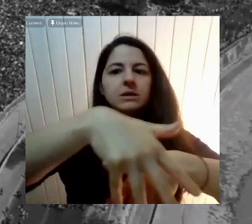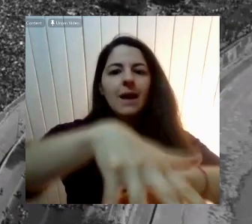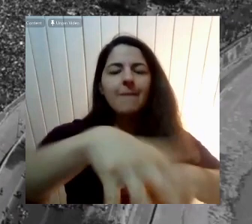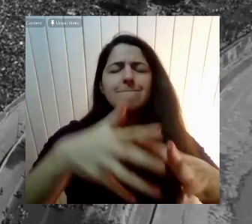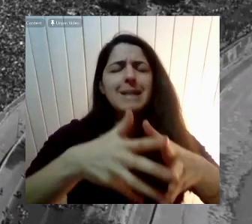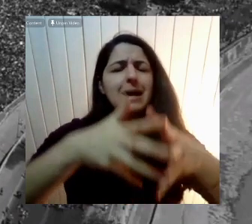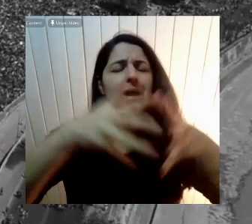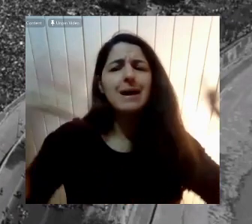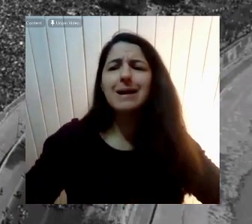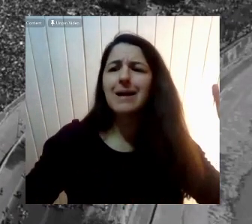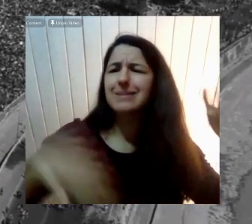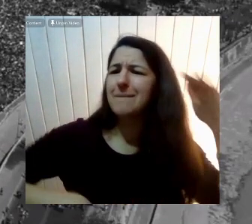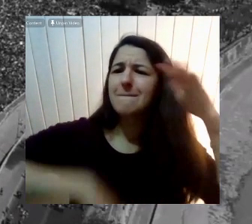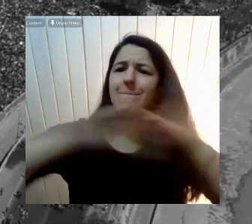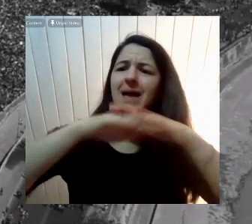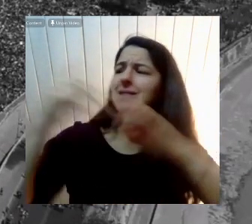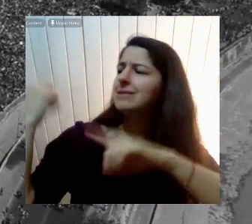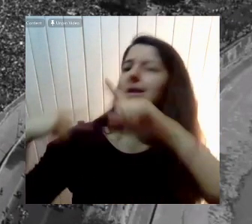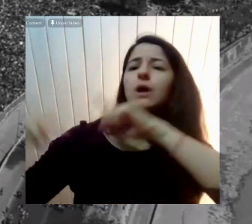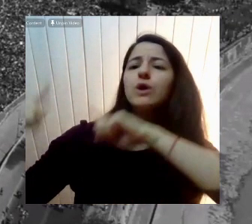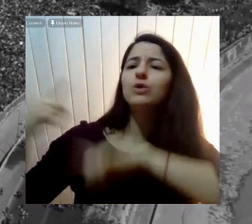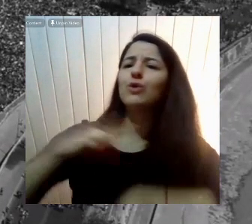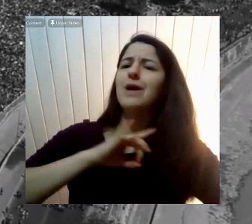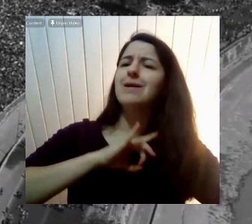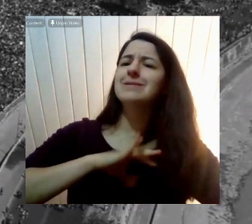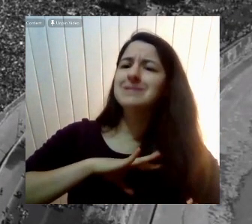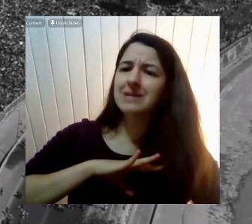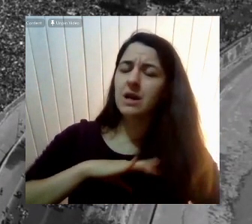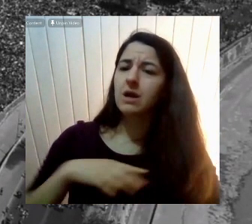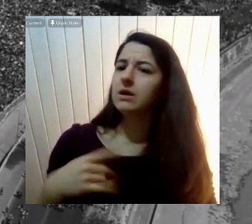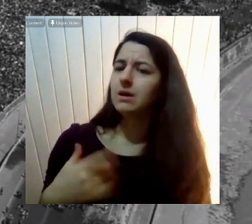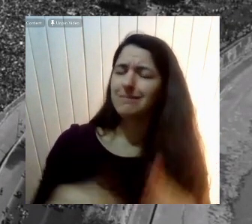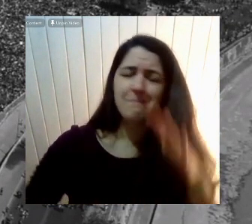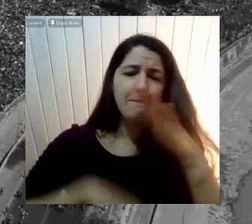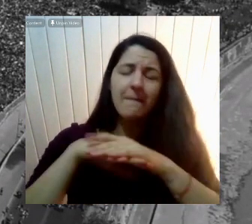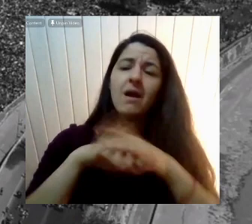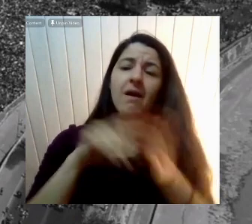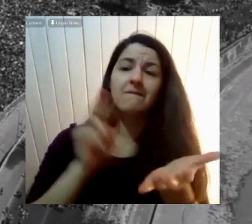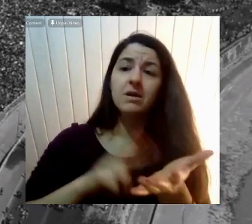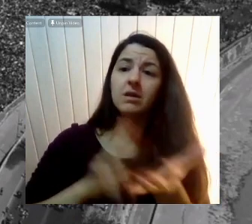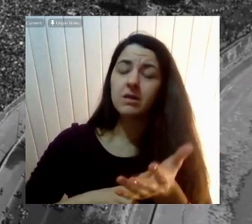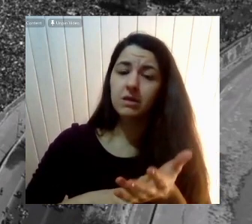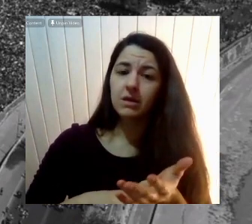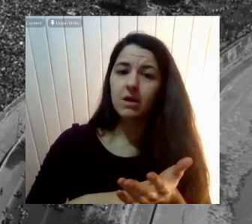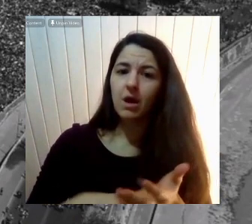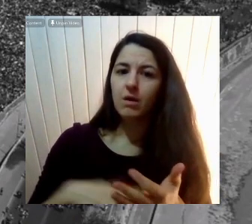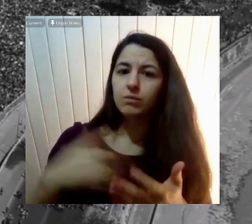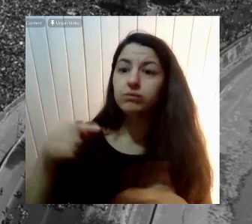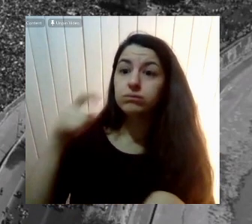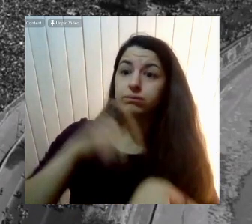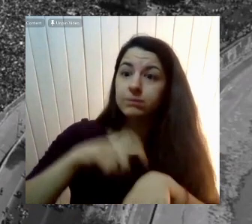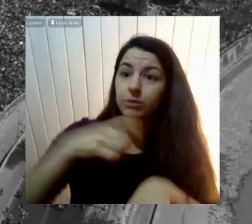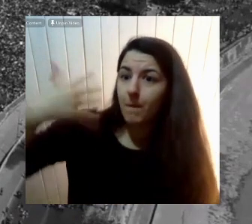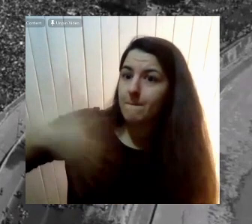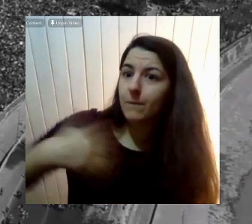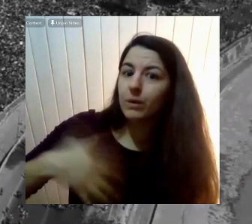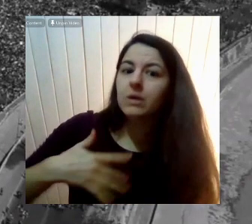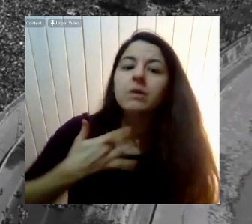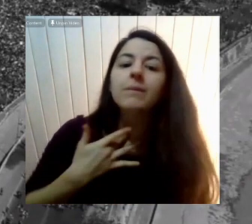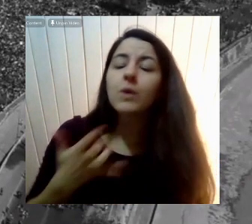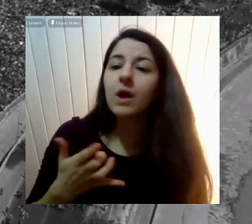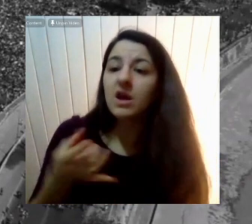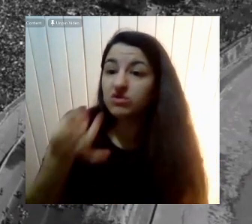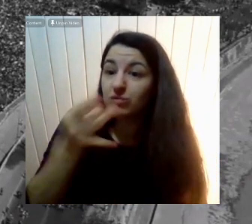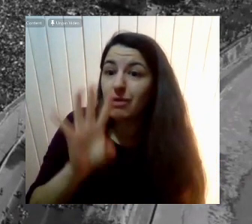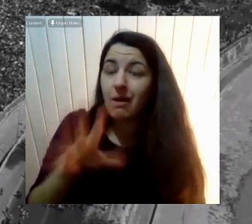Debe ser De las primeras marchas Más grandes De la historia De Chile En verdad Y fue un momento Muy importante Porque no solo Fue una marcha Sino que con ello También